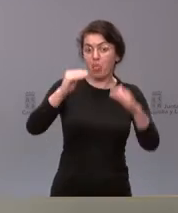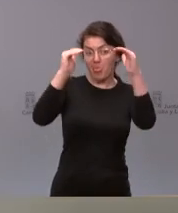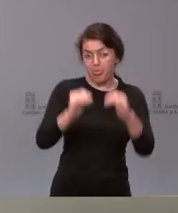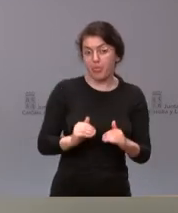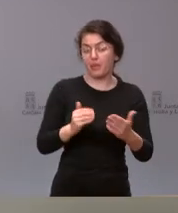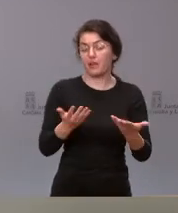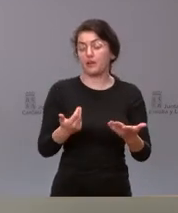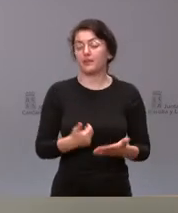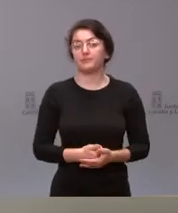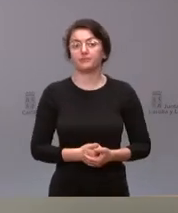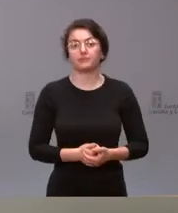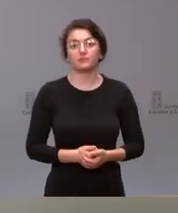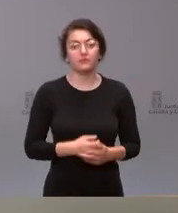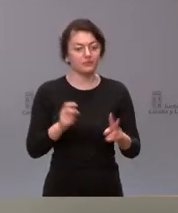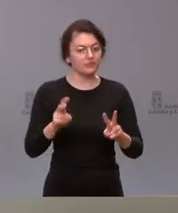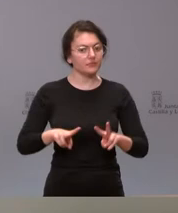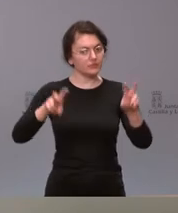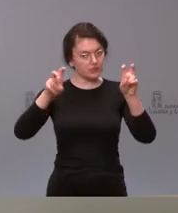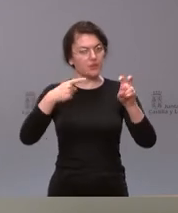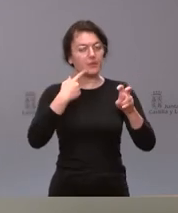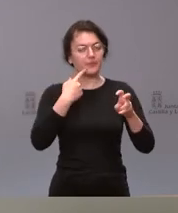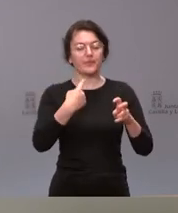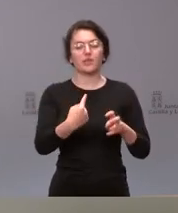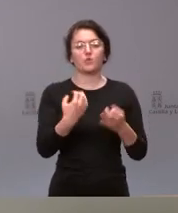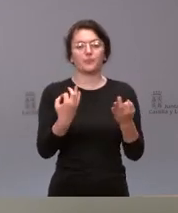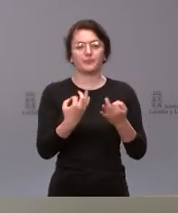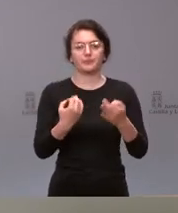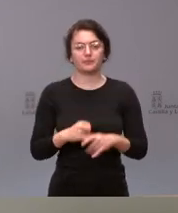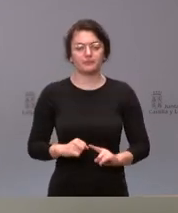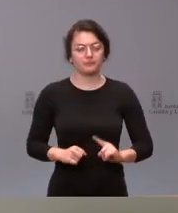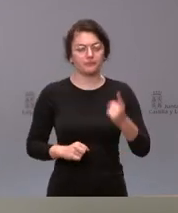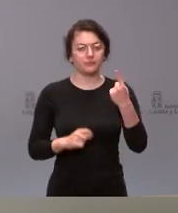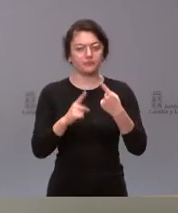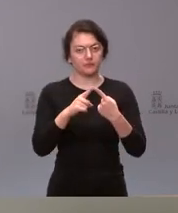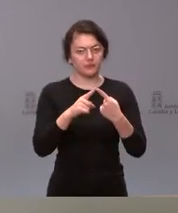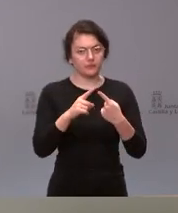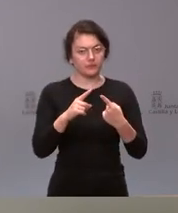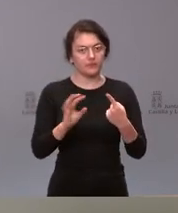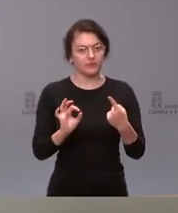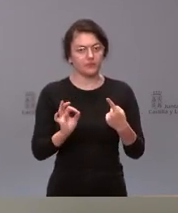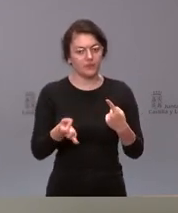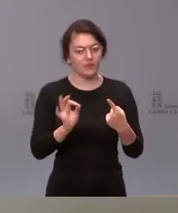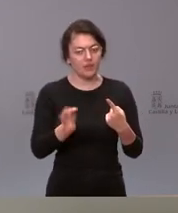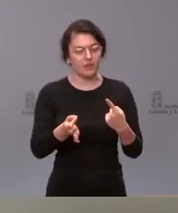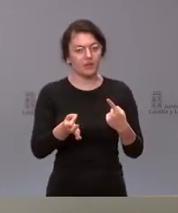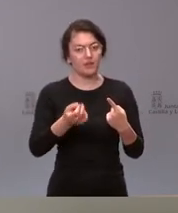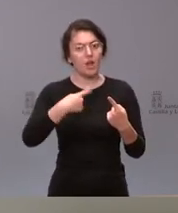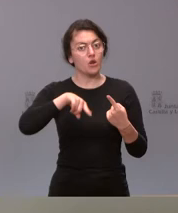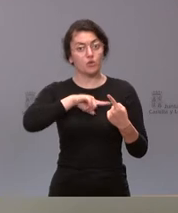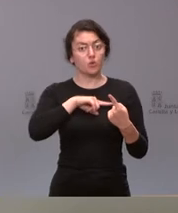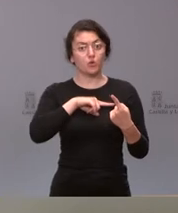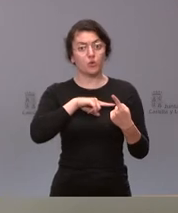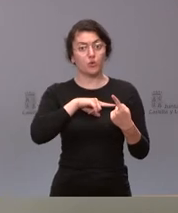pues sobre esta cuestión le señalo lo siguiente en primer lugar que efectivamente nosotros y esta misma organización